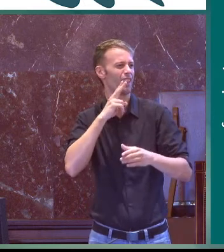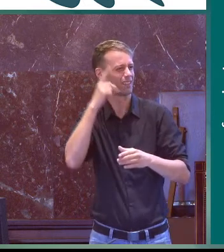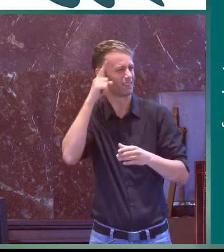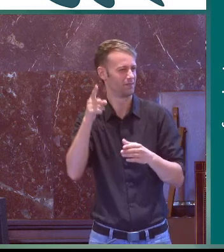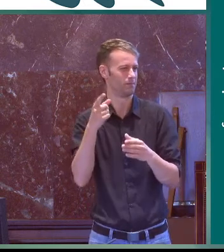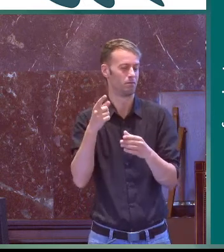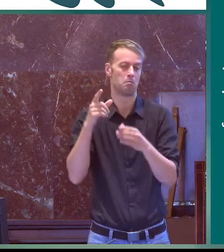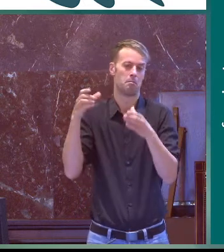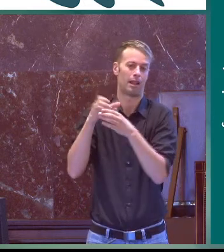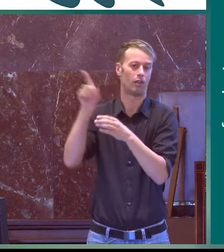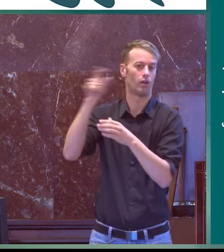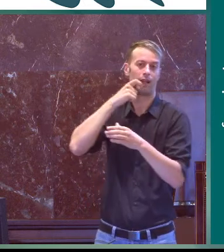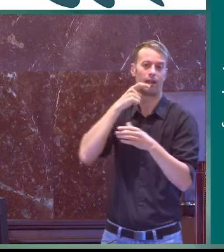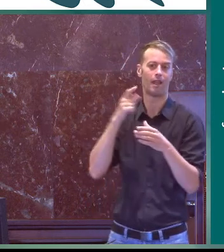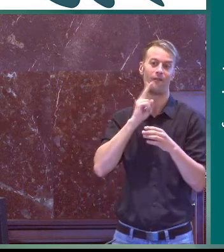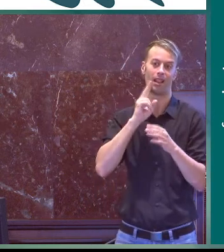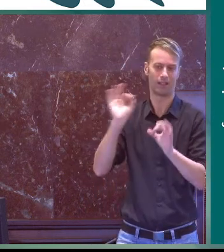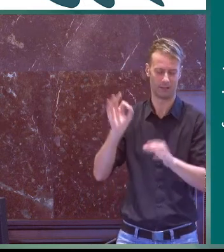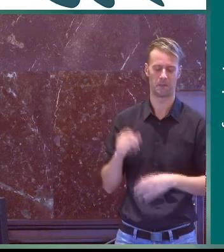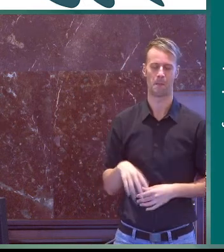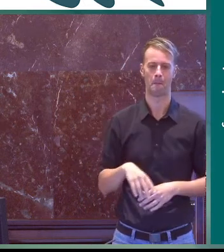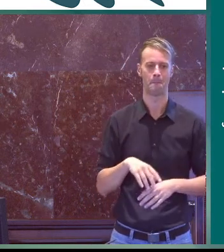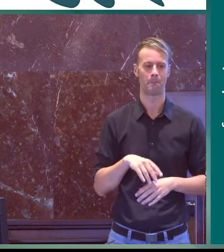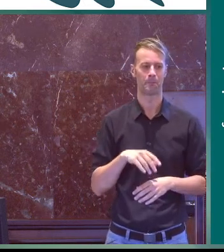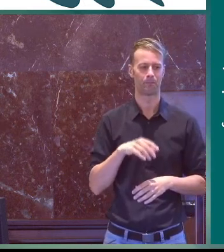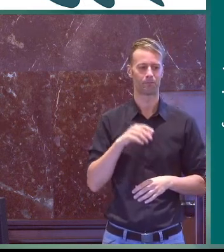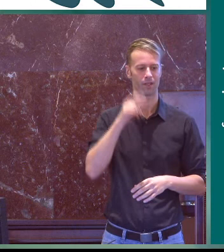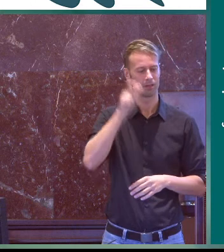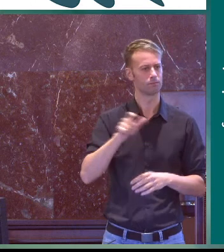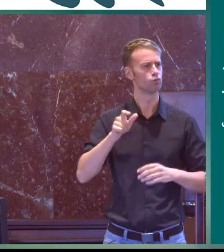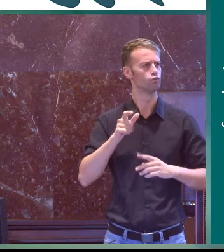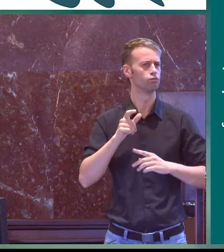y participó en el grupo pues como de los ecologistas de los verdes